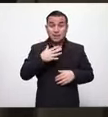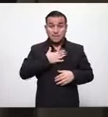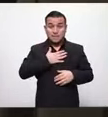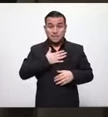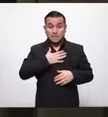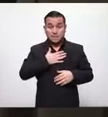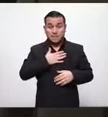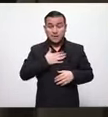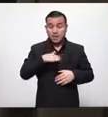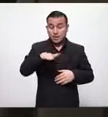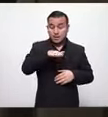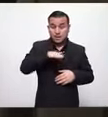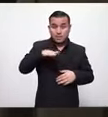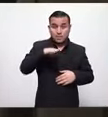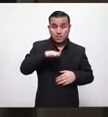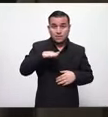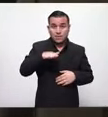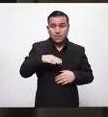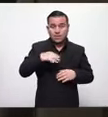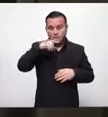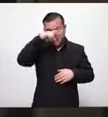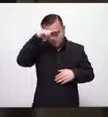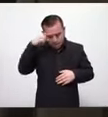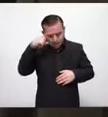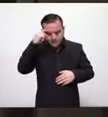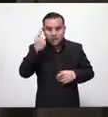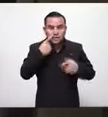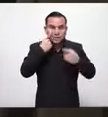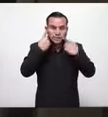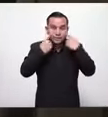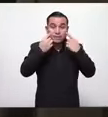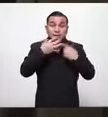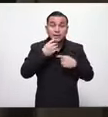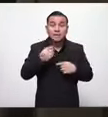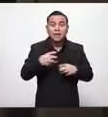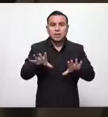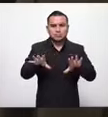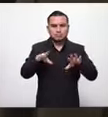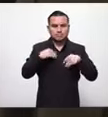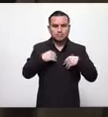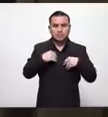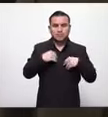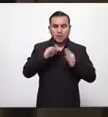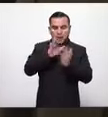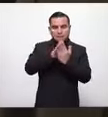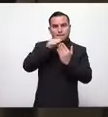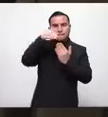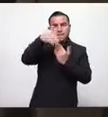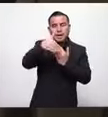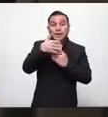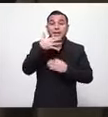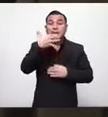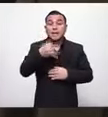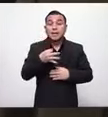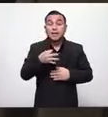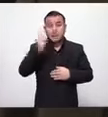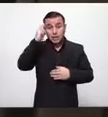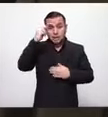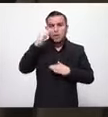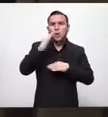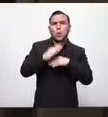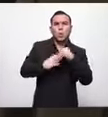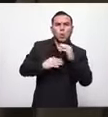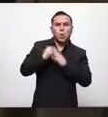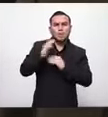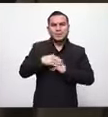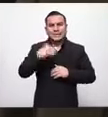hemos recibido una de verdad una gran aceptación del plan están muy cómodos con esto